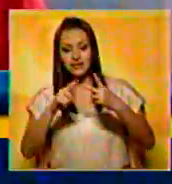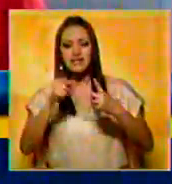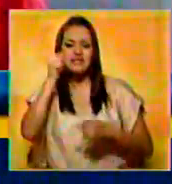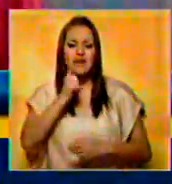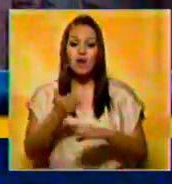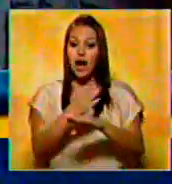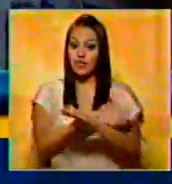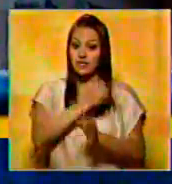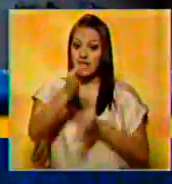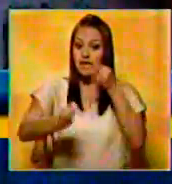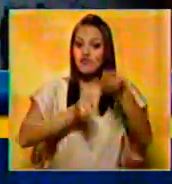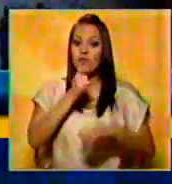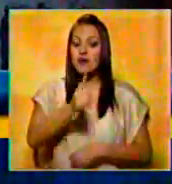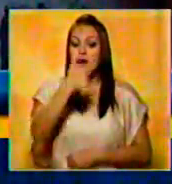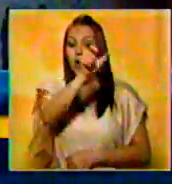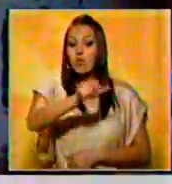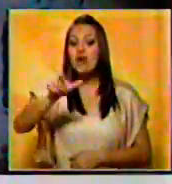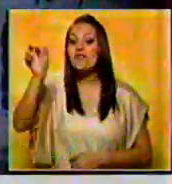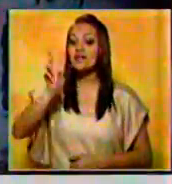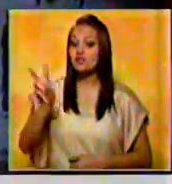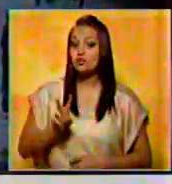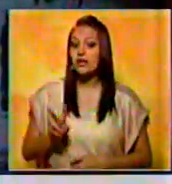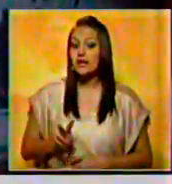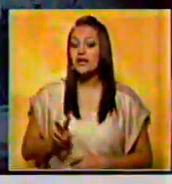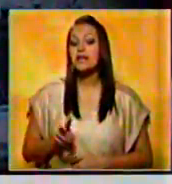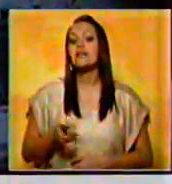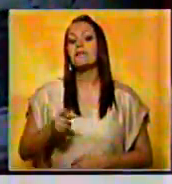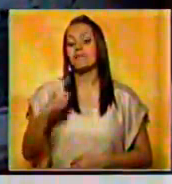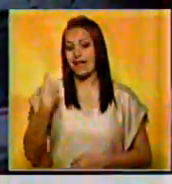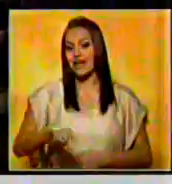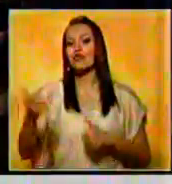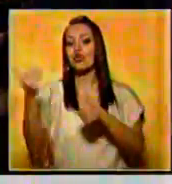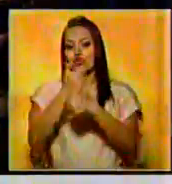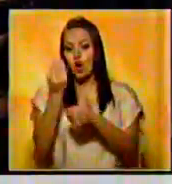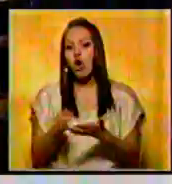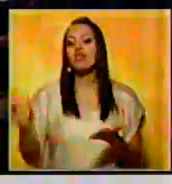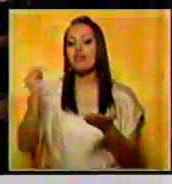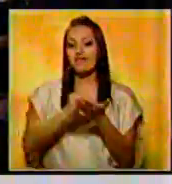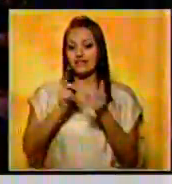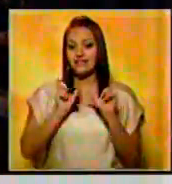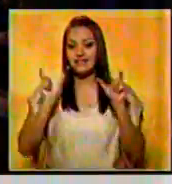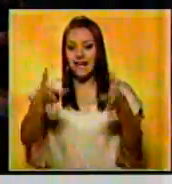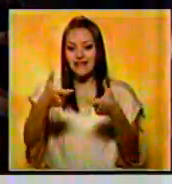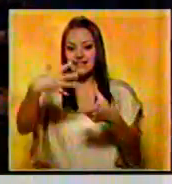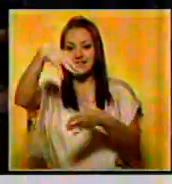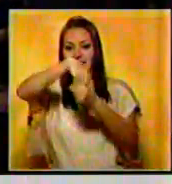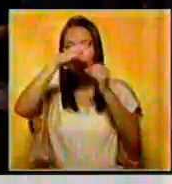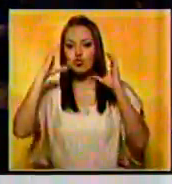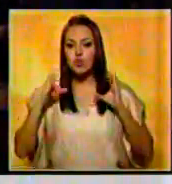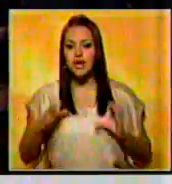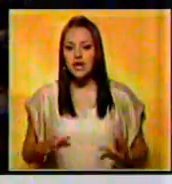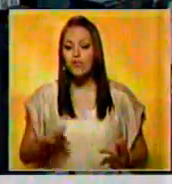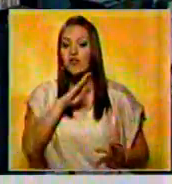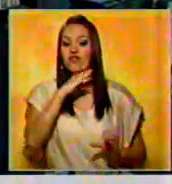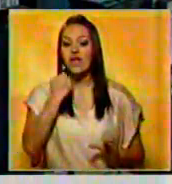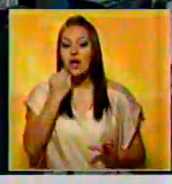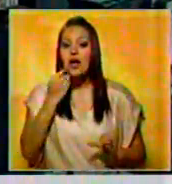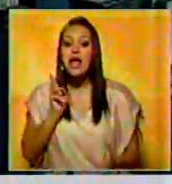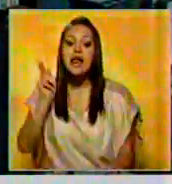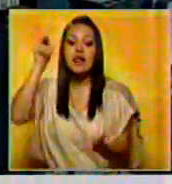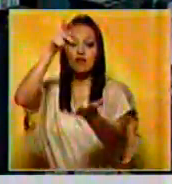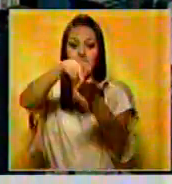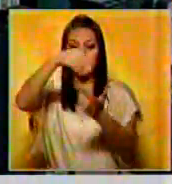locución, le dijo al pueblo venezolano que le fueron halladas nuevas células cancerígenas. Por lo tanto, vino a Cuba